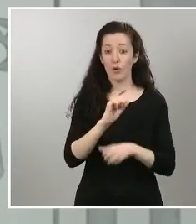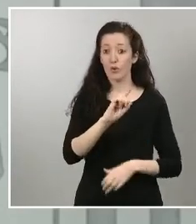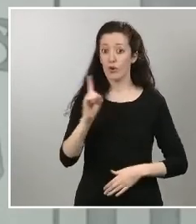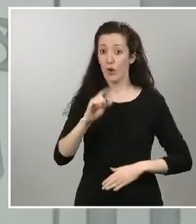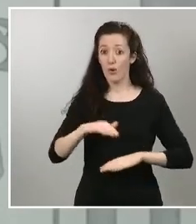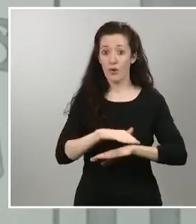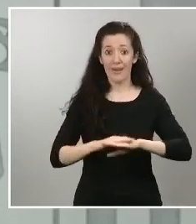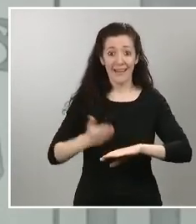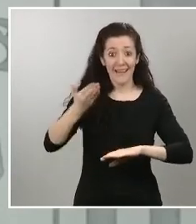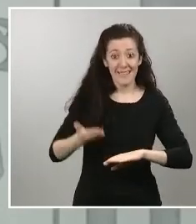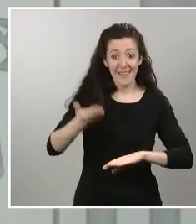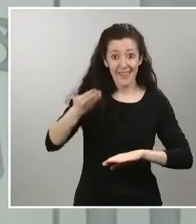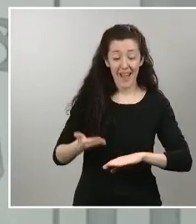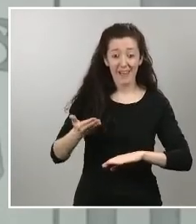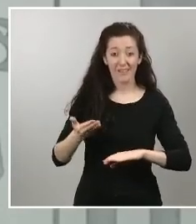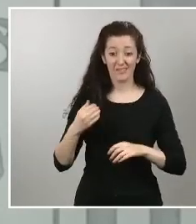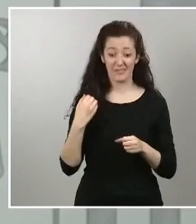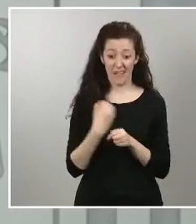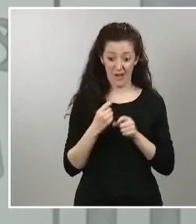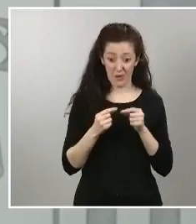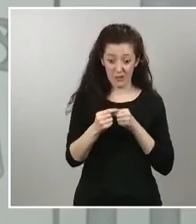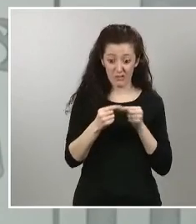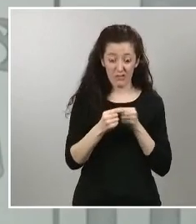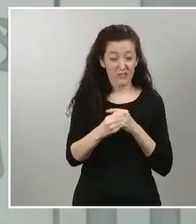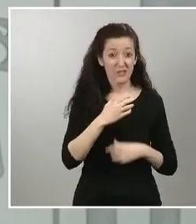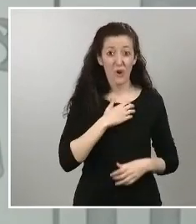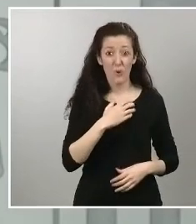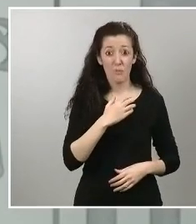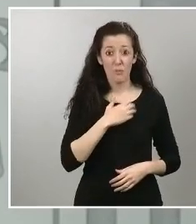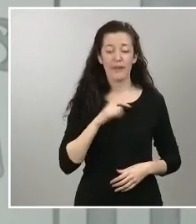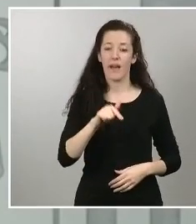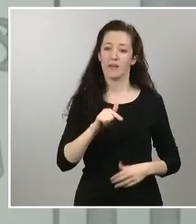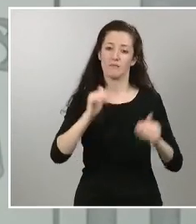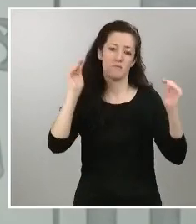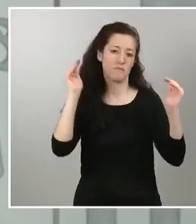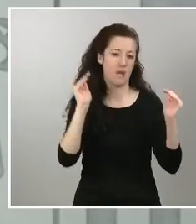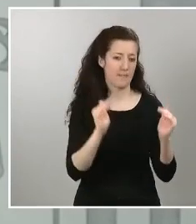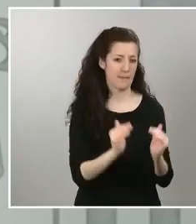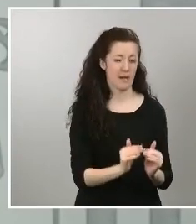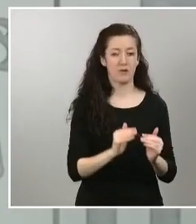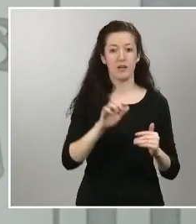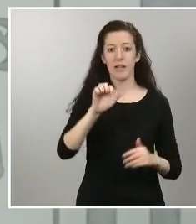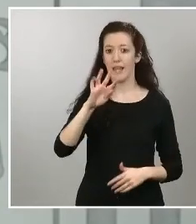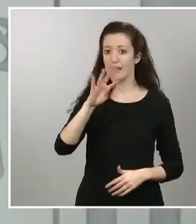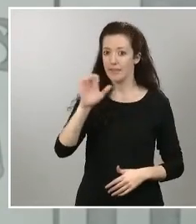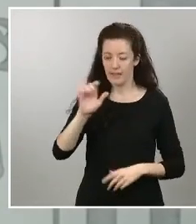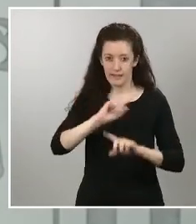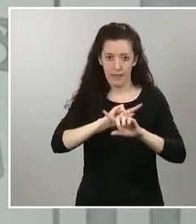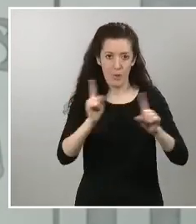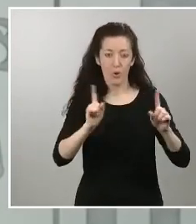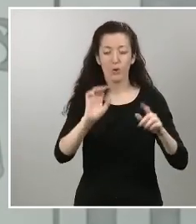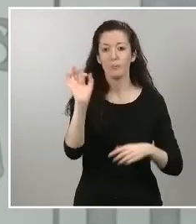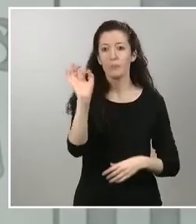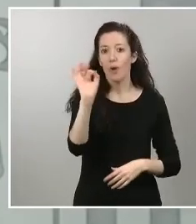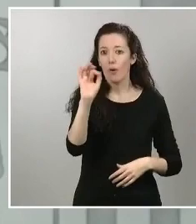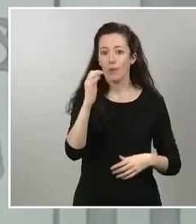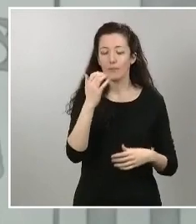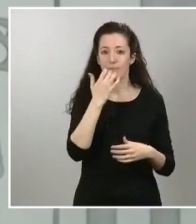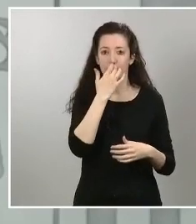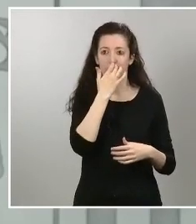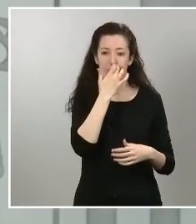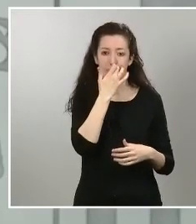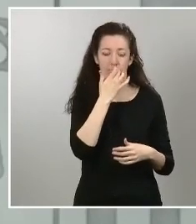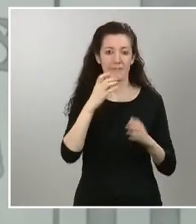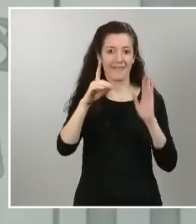teletrabajo que no están en los ERTE o que no tienen ya su área de actividad restringida con motivo del decreto de